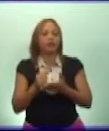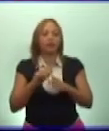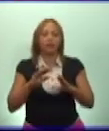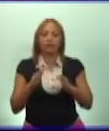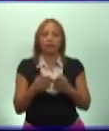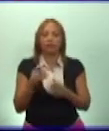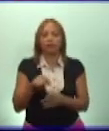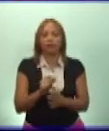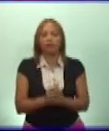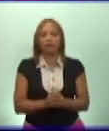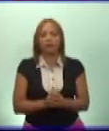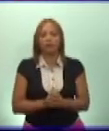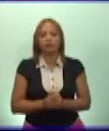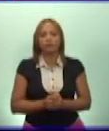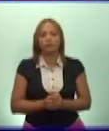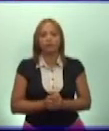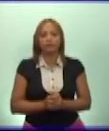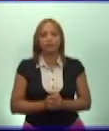día de hoy.